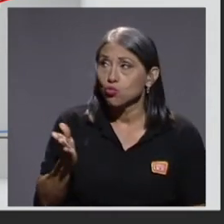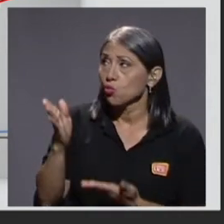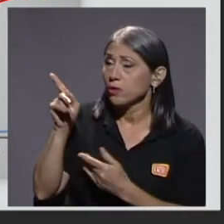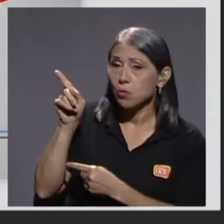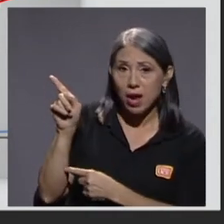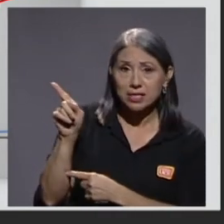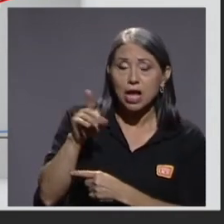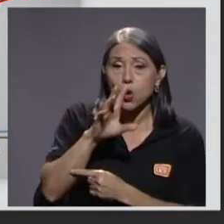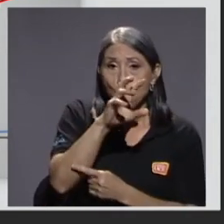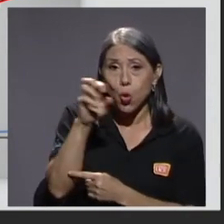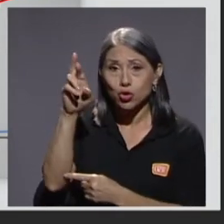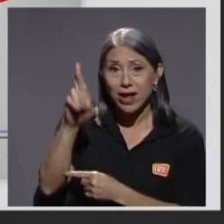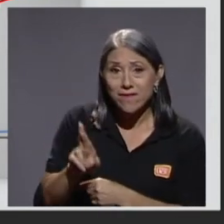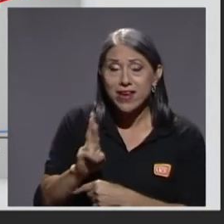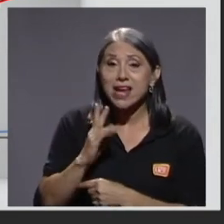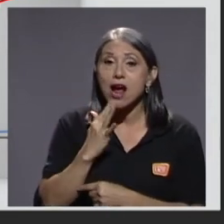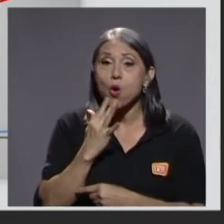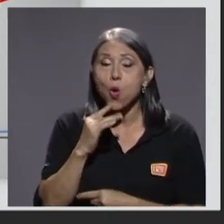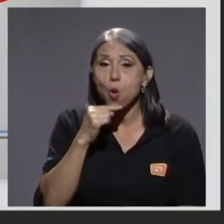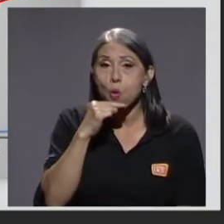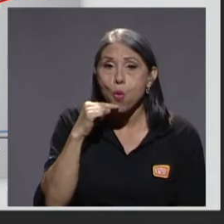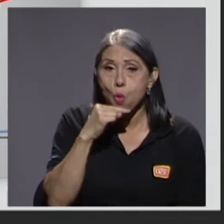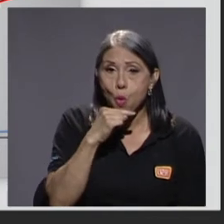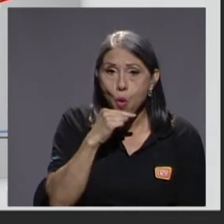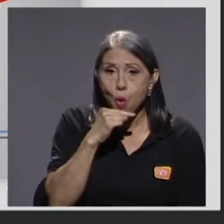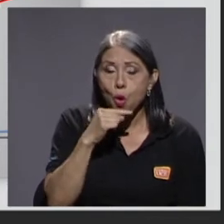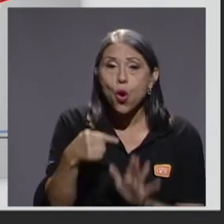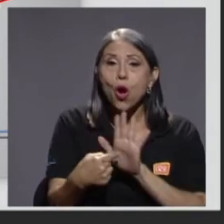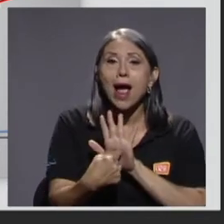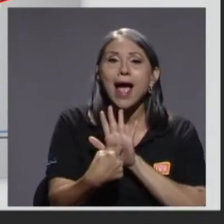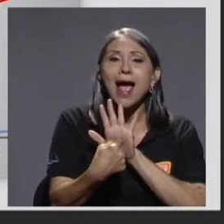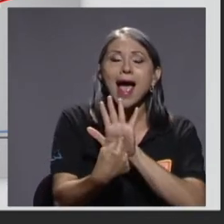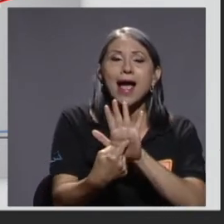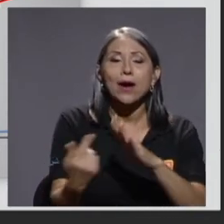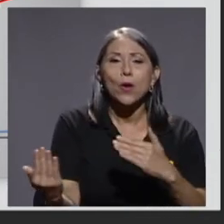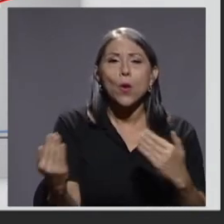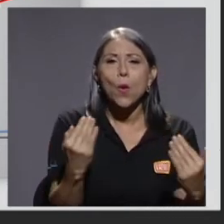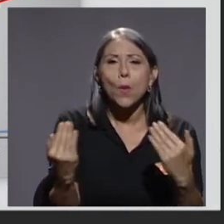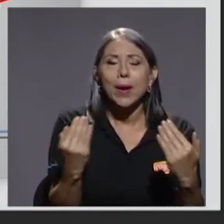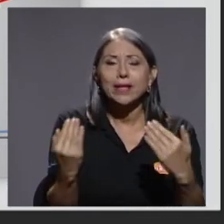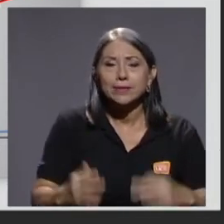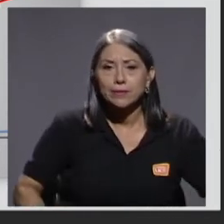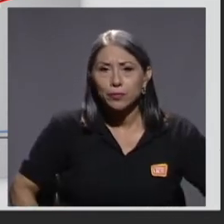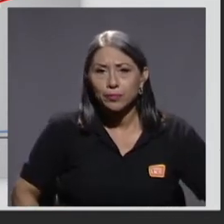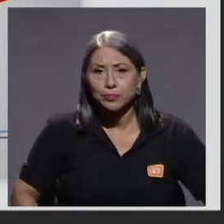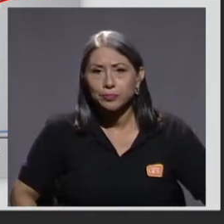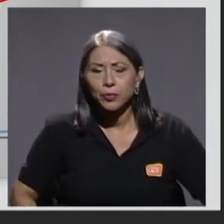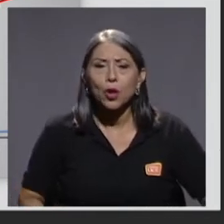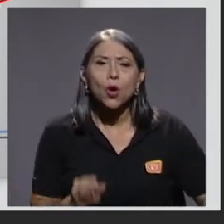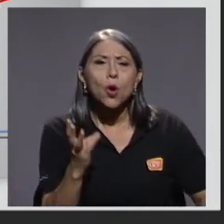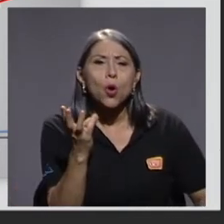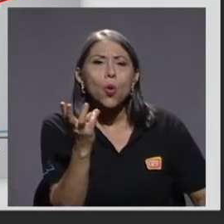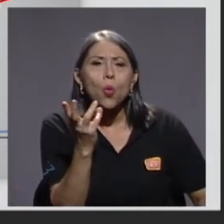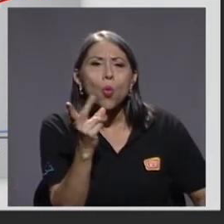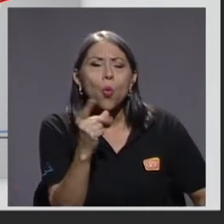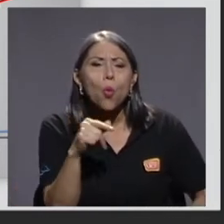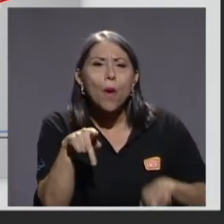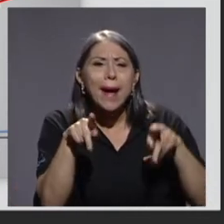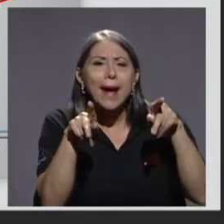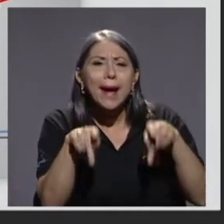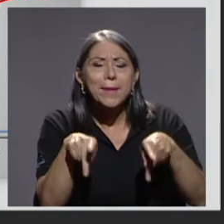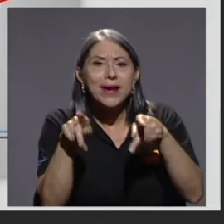Costa Rica en la línea roja, una comparación entre cuántas personas han sido